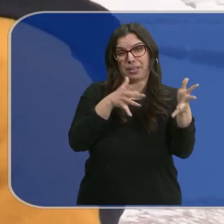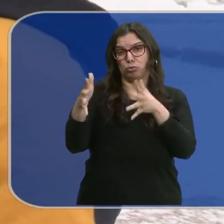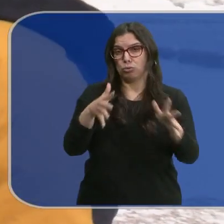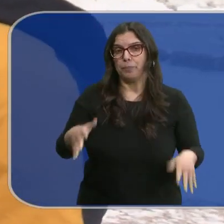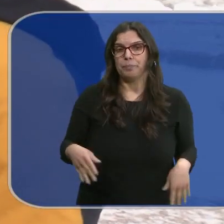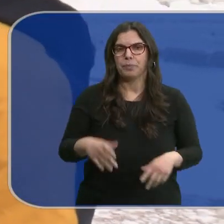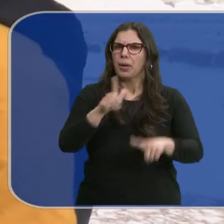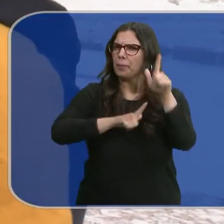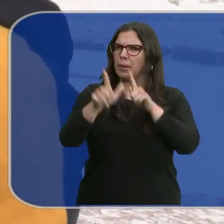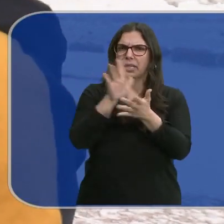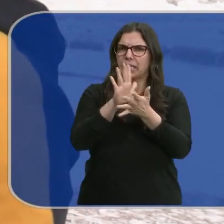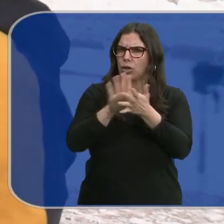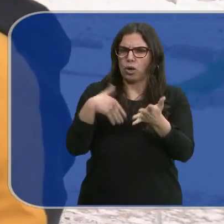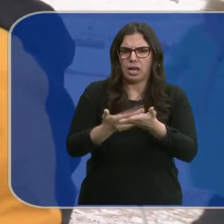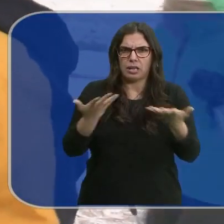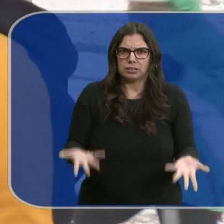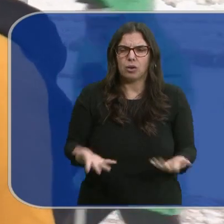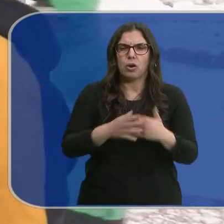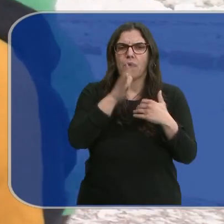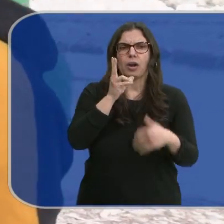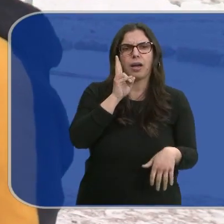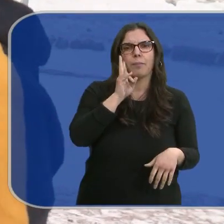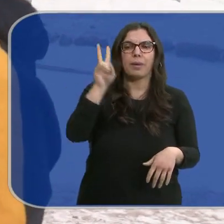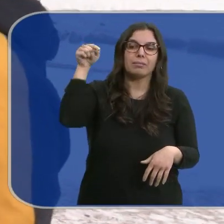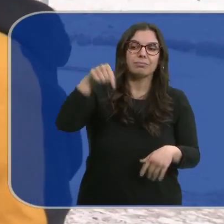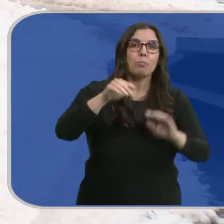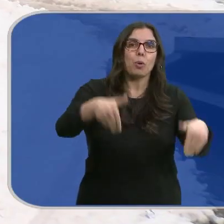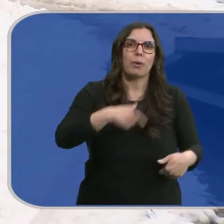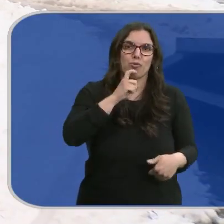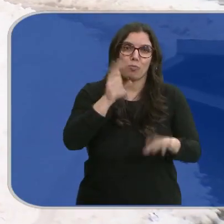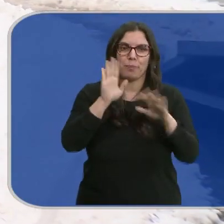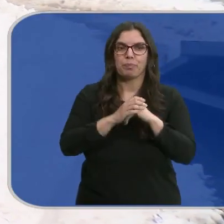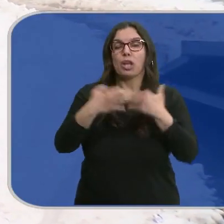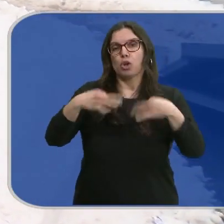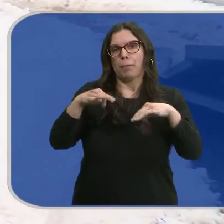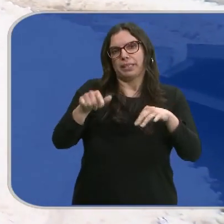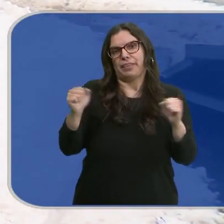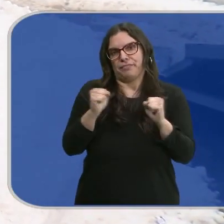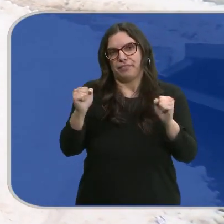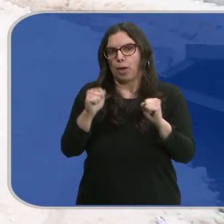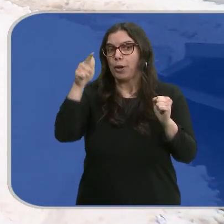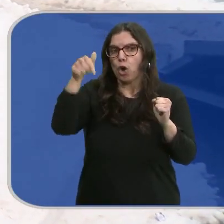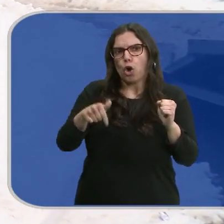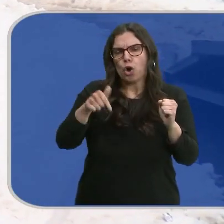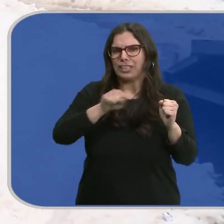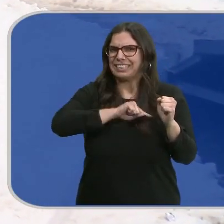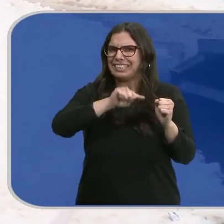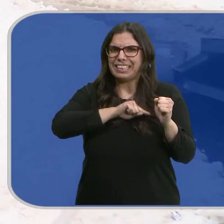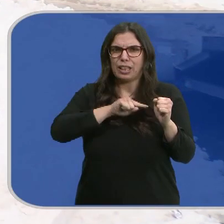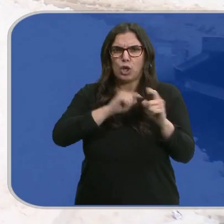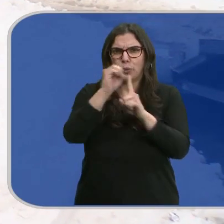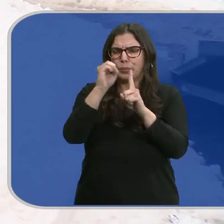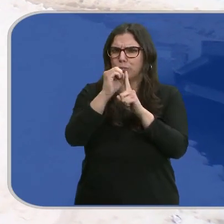viento. El viaje tranquilo, hasta el momento. Vamos a ver el descenso cómo es. Normalmente hace fresco aquí, pero es que hoy la sensación